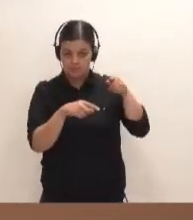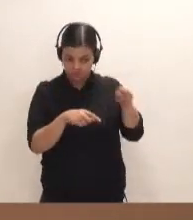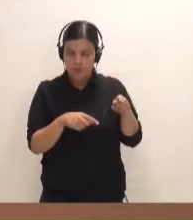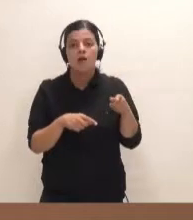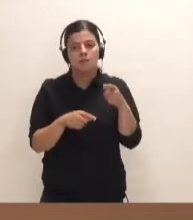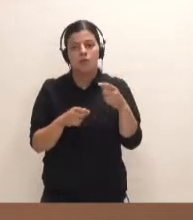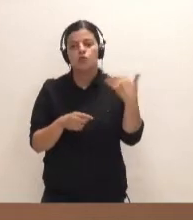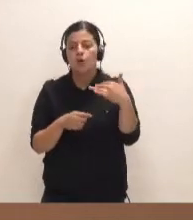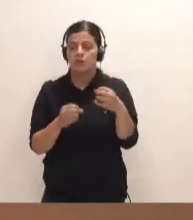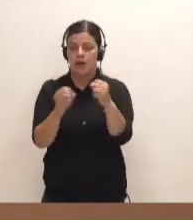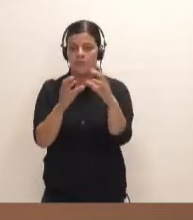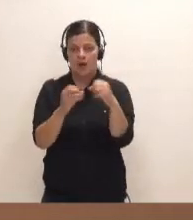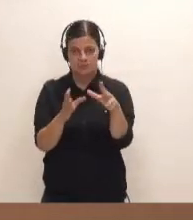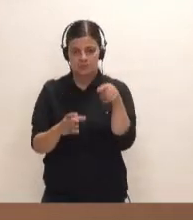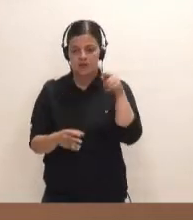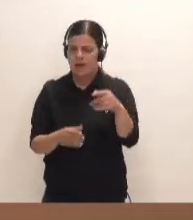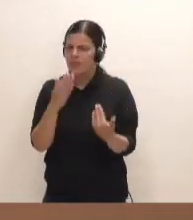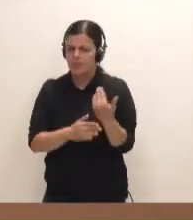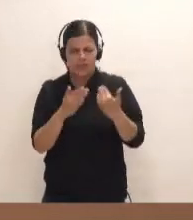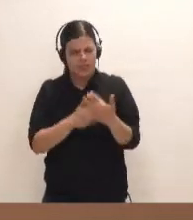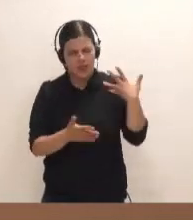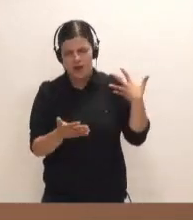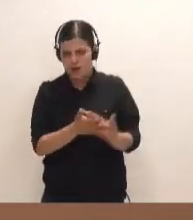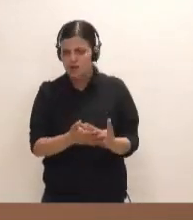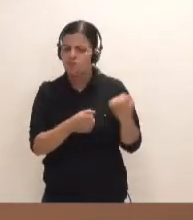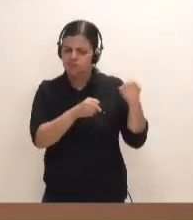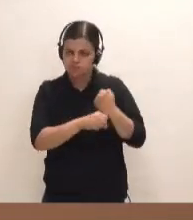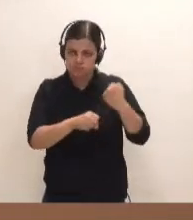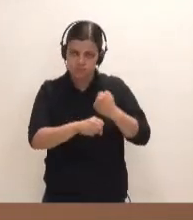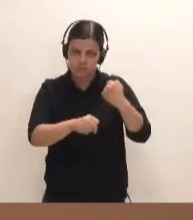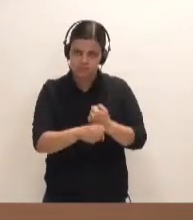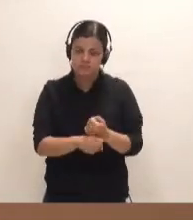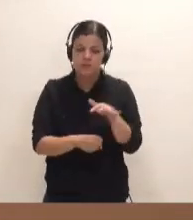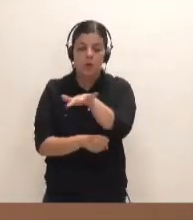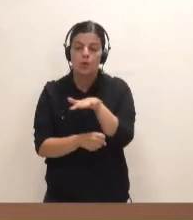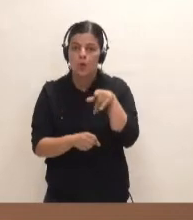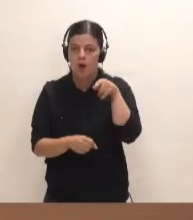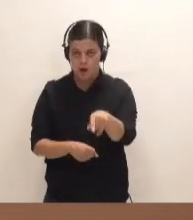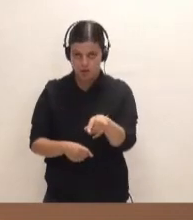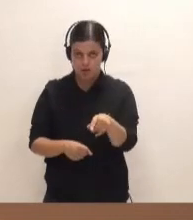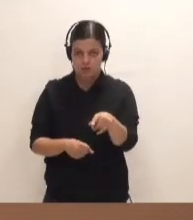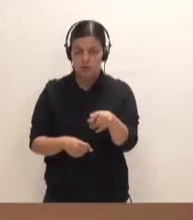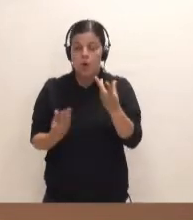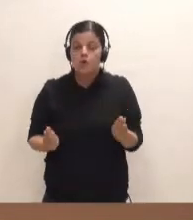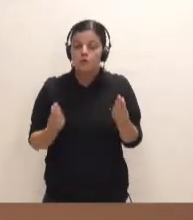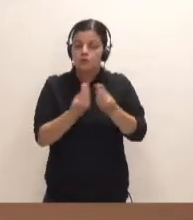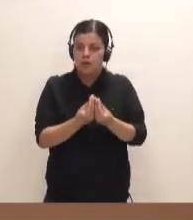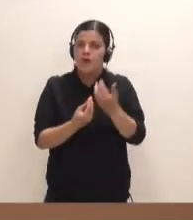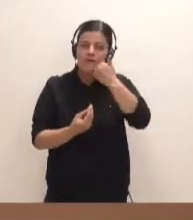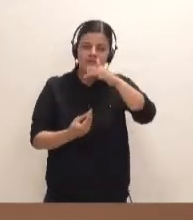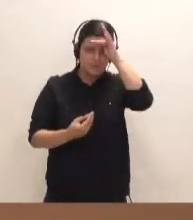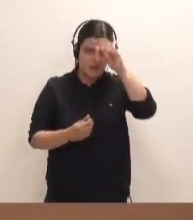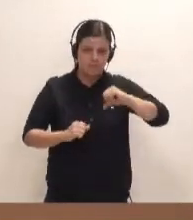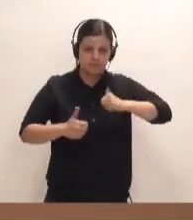La Palma. Llevan ya días trabajando en el lugar, junto con este fin de